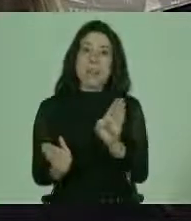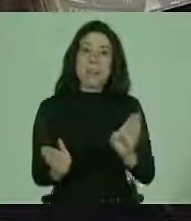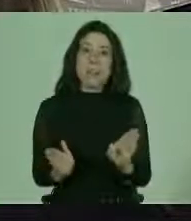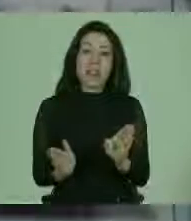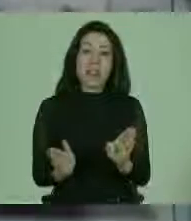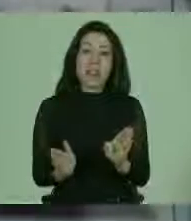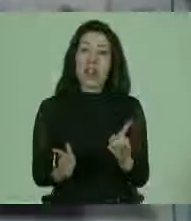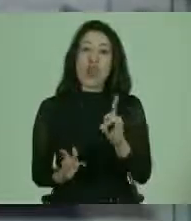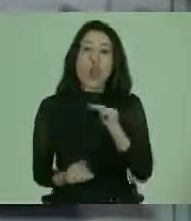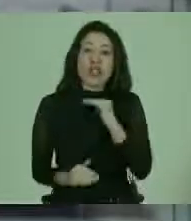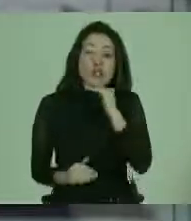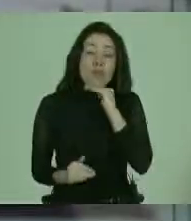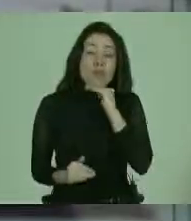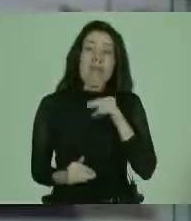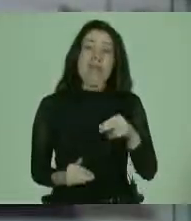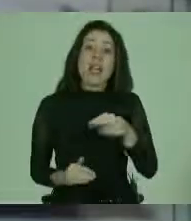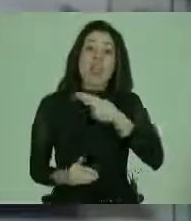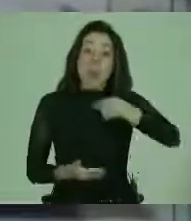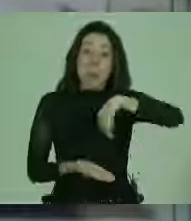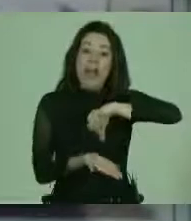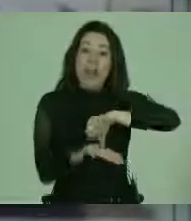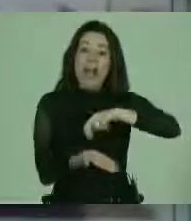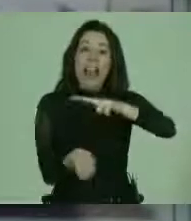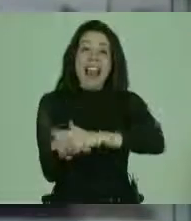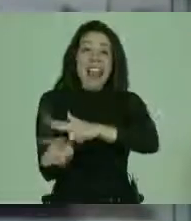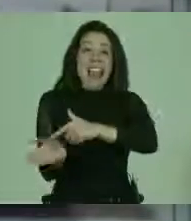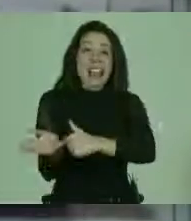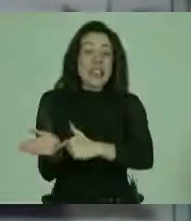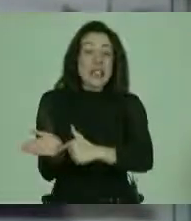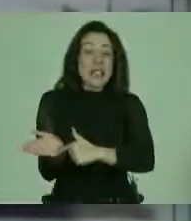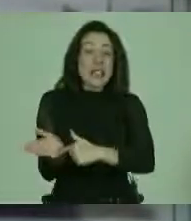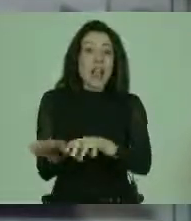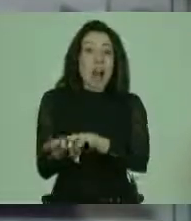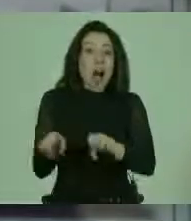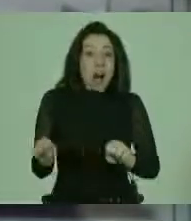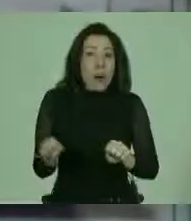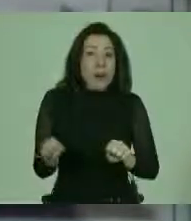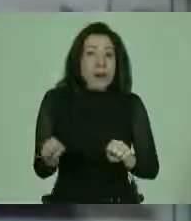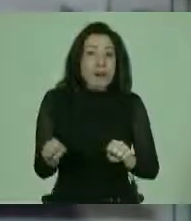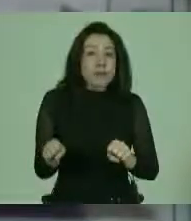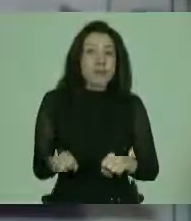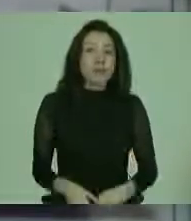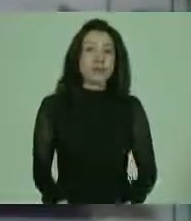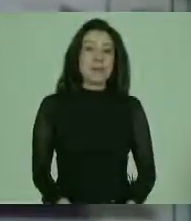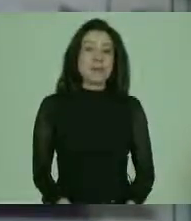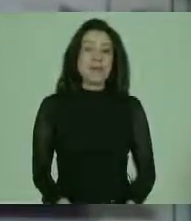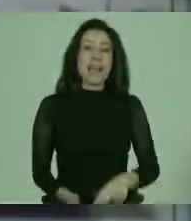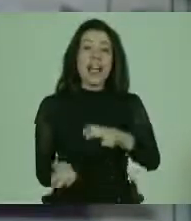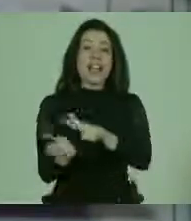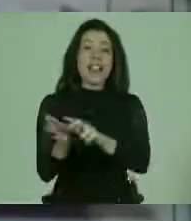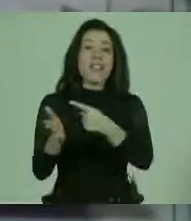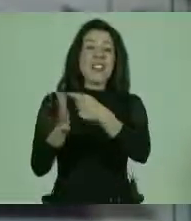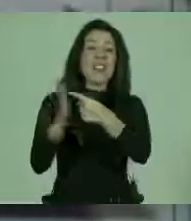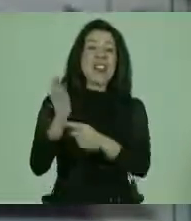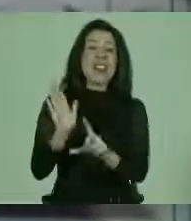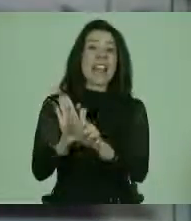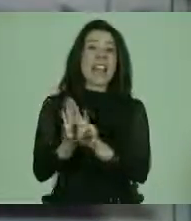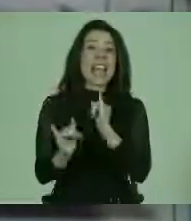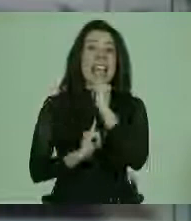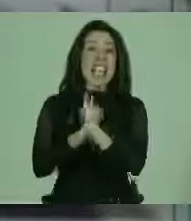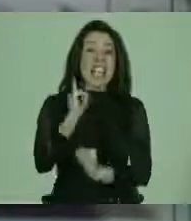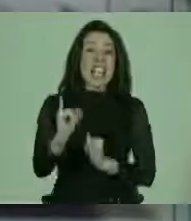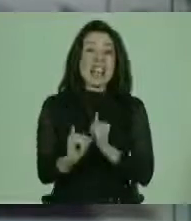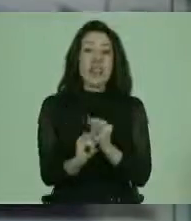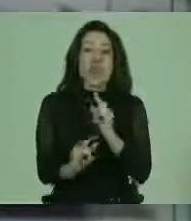No basta con que nuestro país ratifique, tratados ratifique distintas legislaciones internacionales